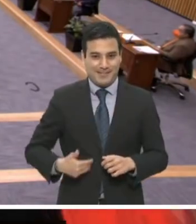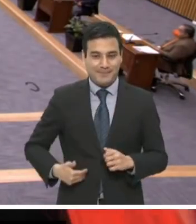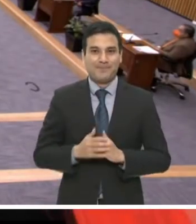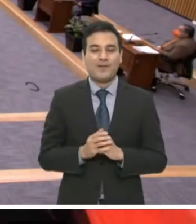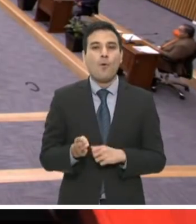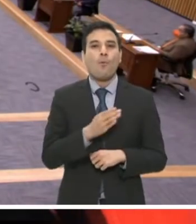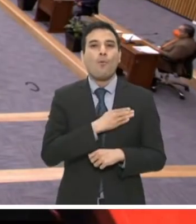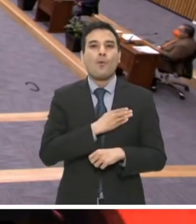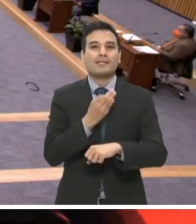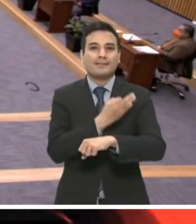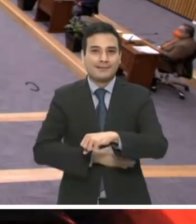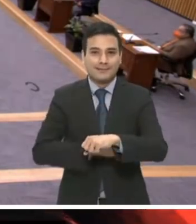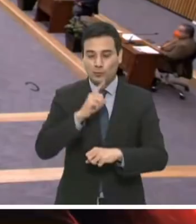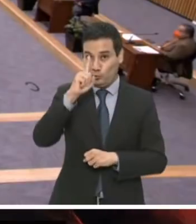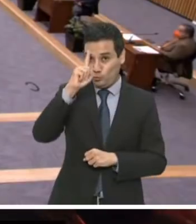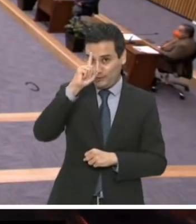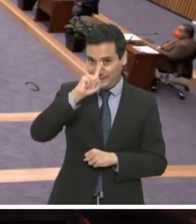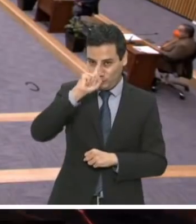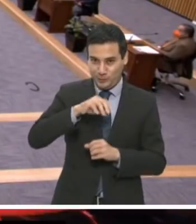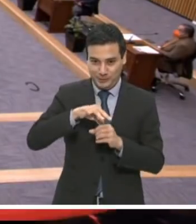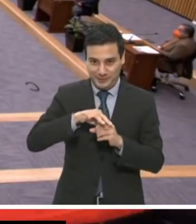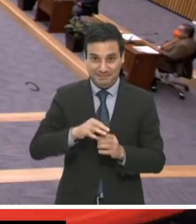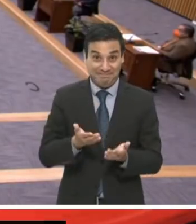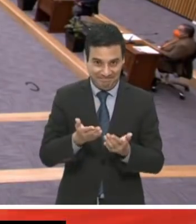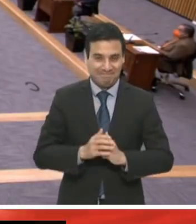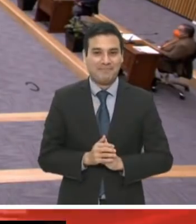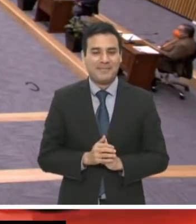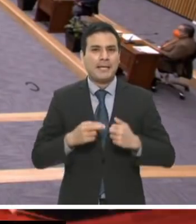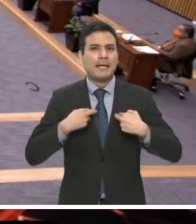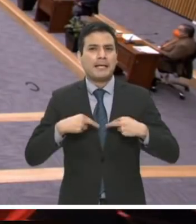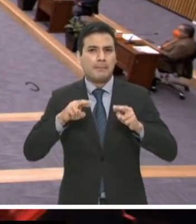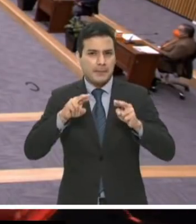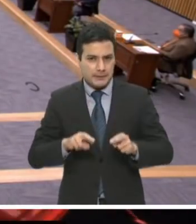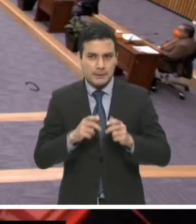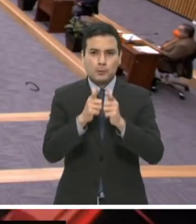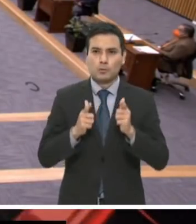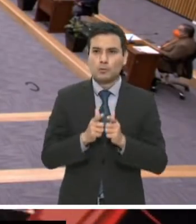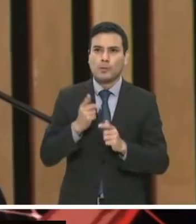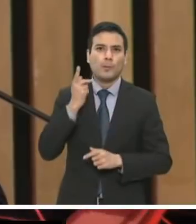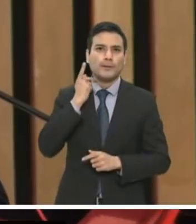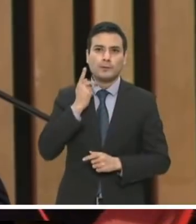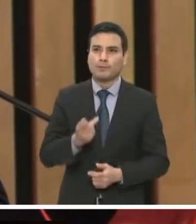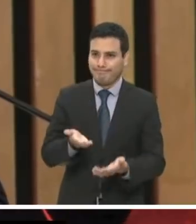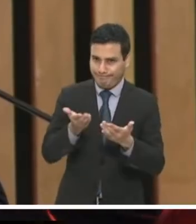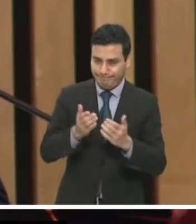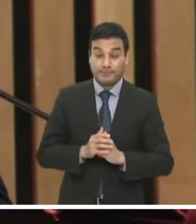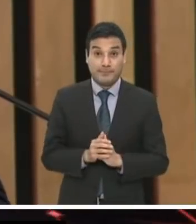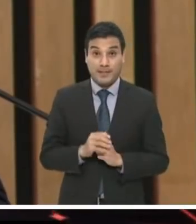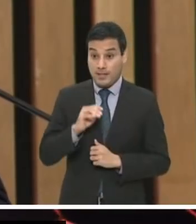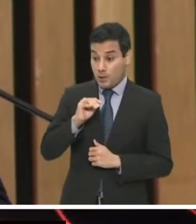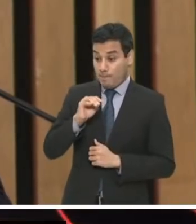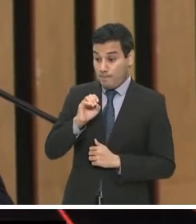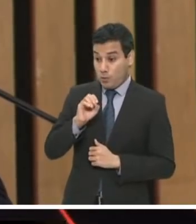Buenas tardes, señoras consejeras y consejeros electorales, representantes de los partidos políticos. Morena,